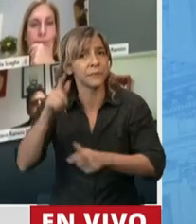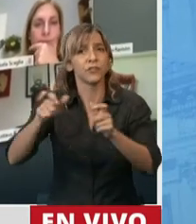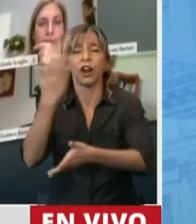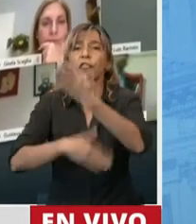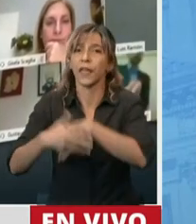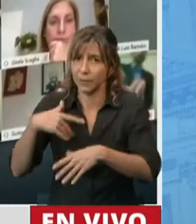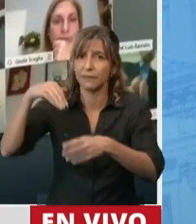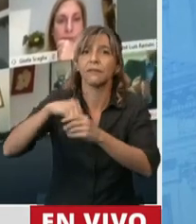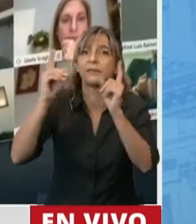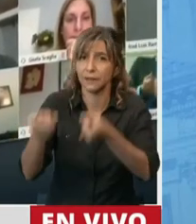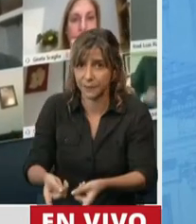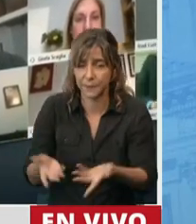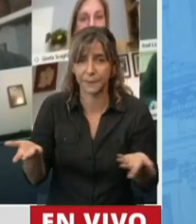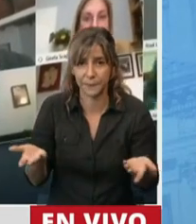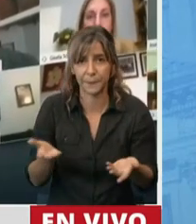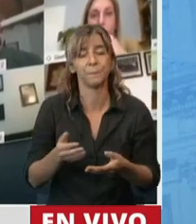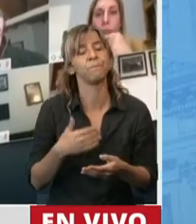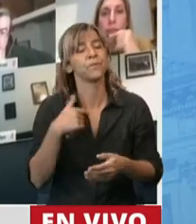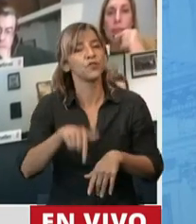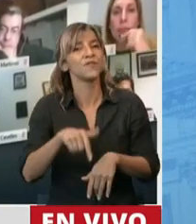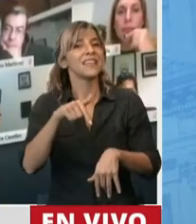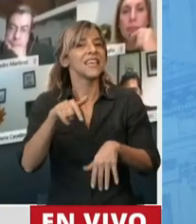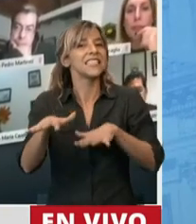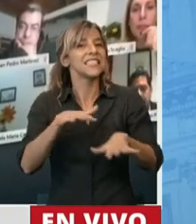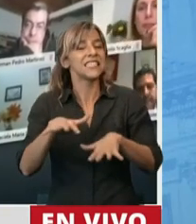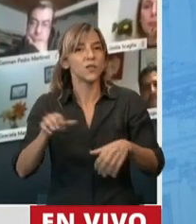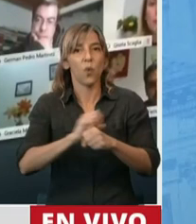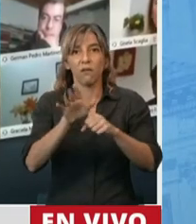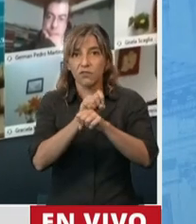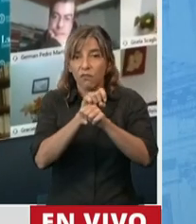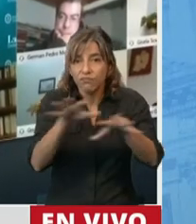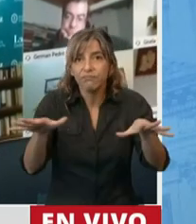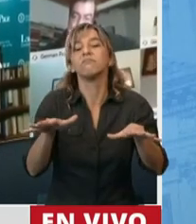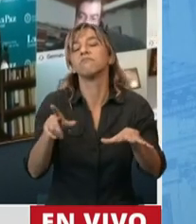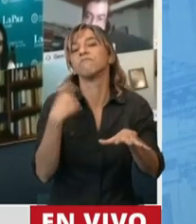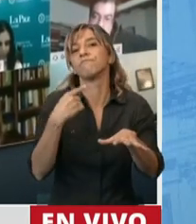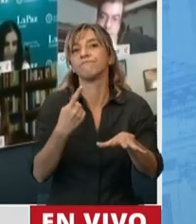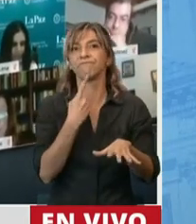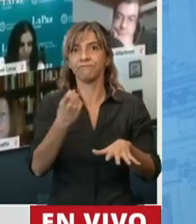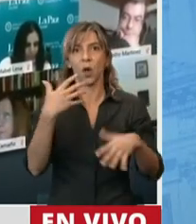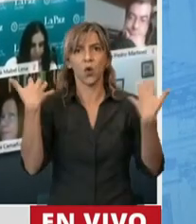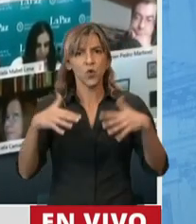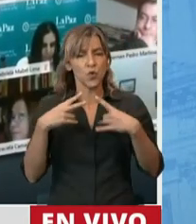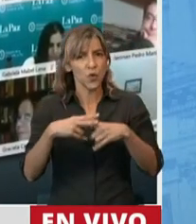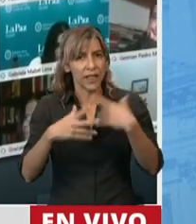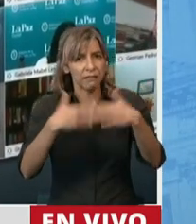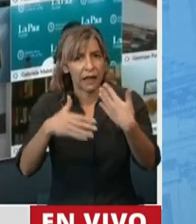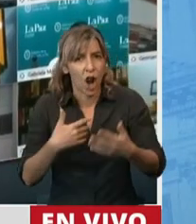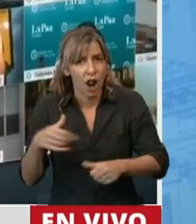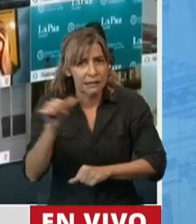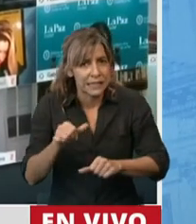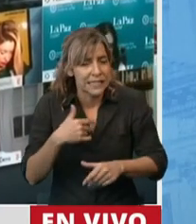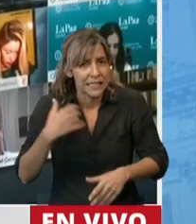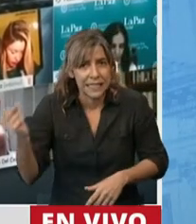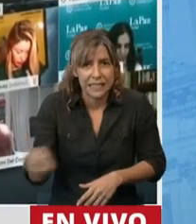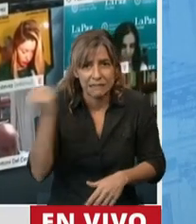sociales. En la pandemia, todos descubrimos la importancia de la ciencia y tecnología. Nos dimos cuenta que la